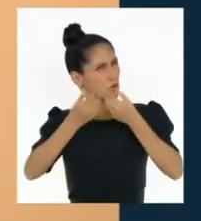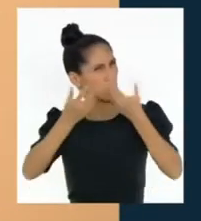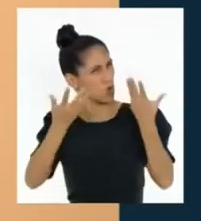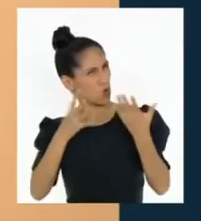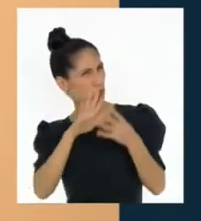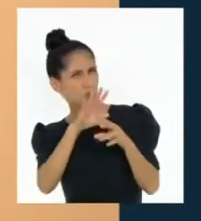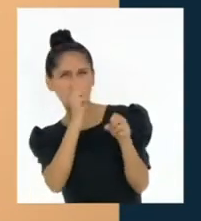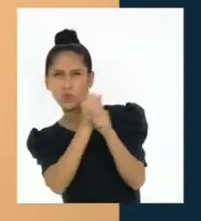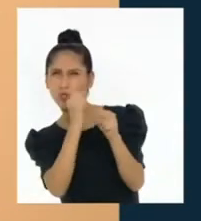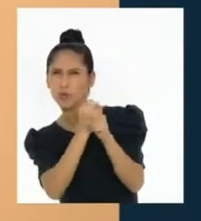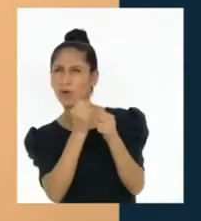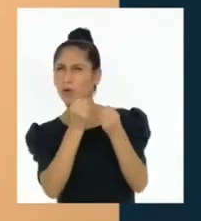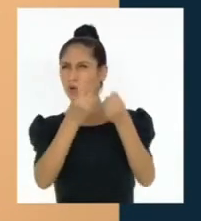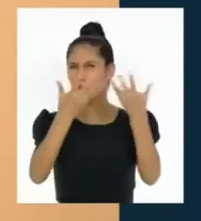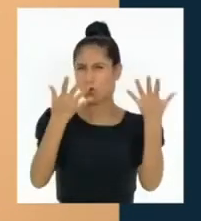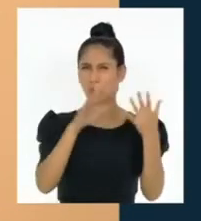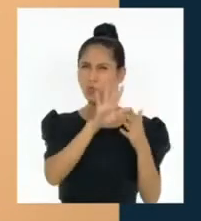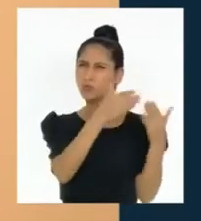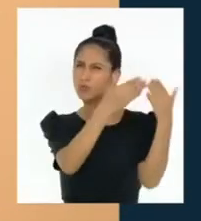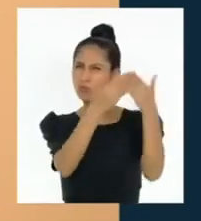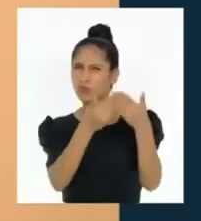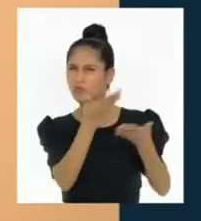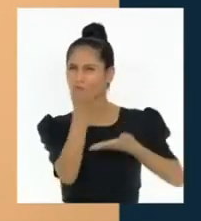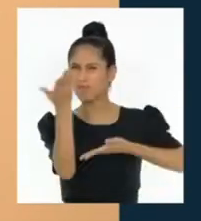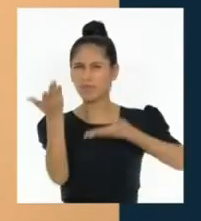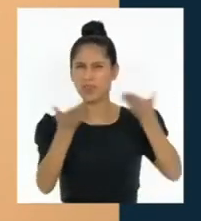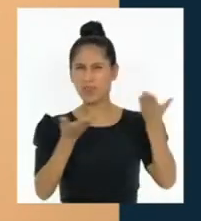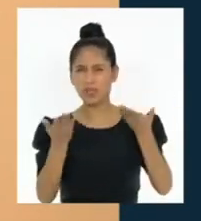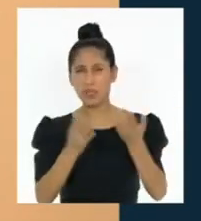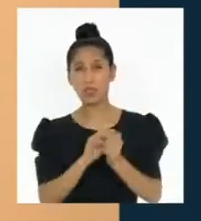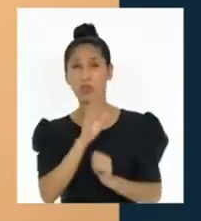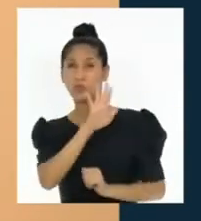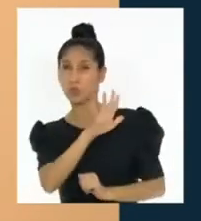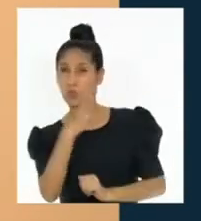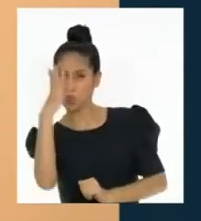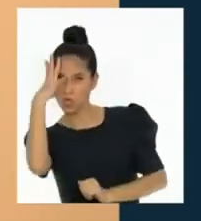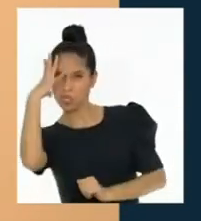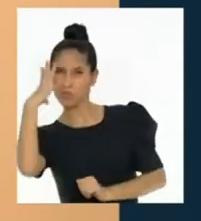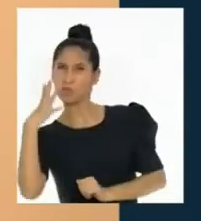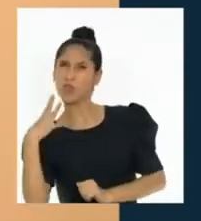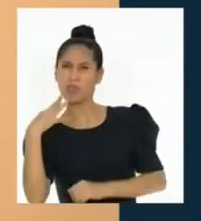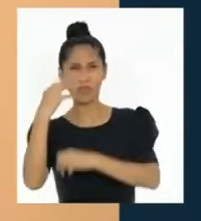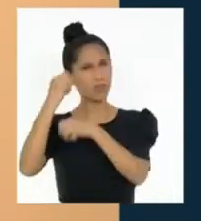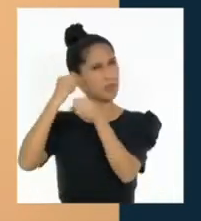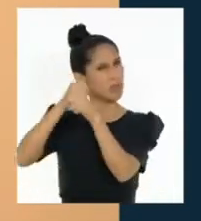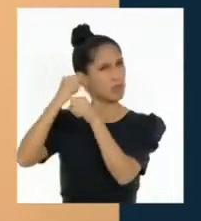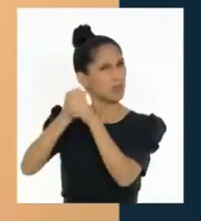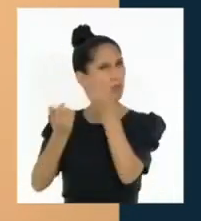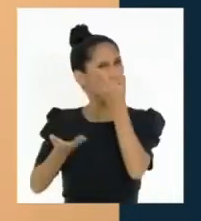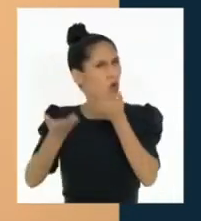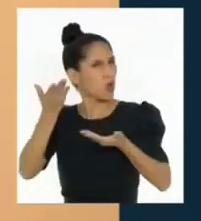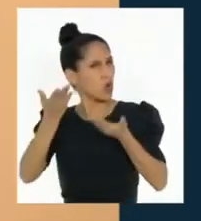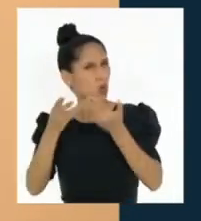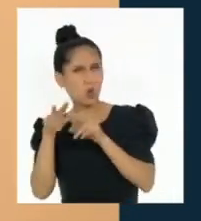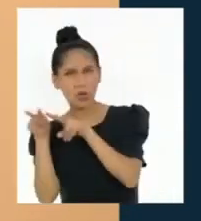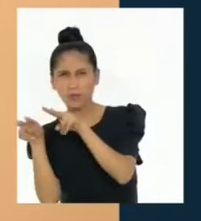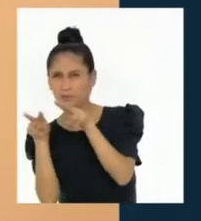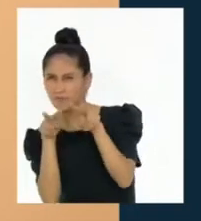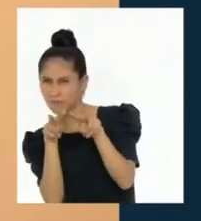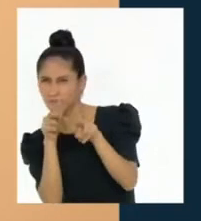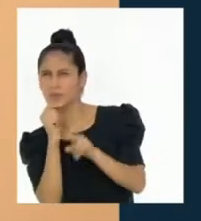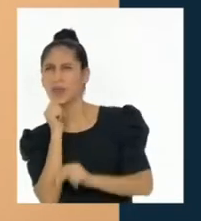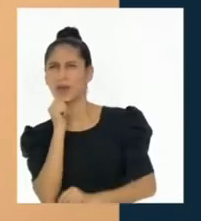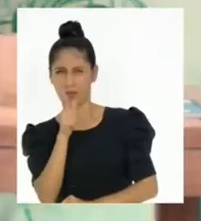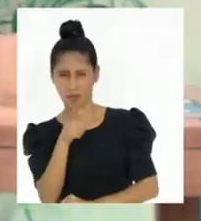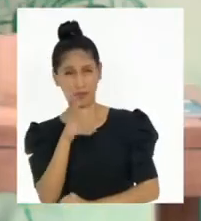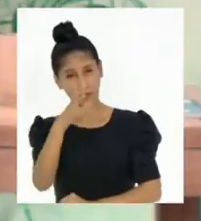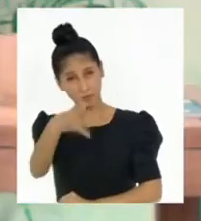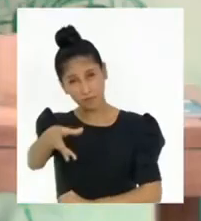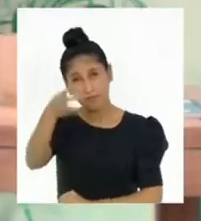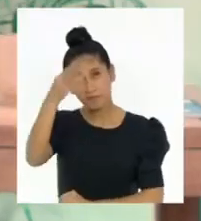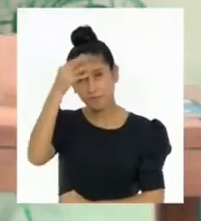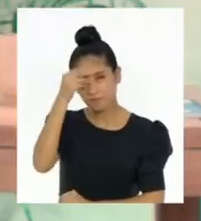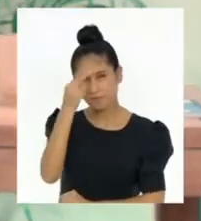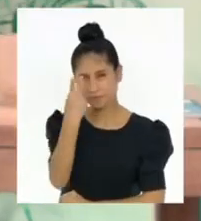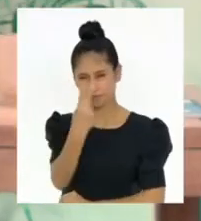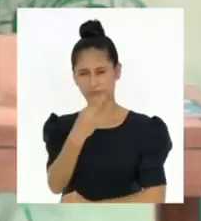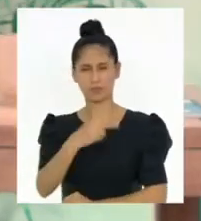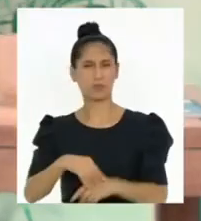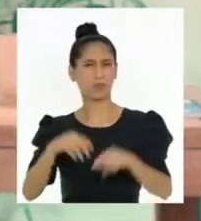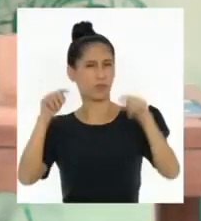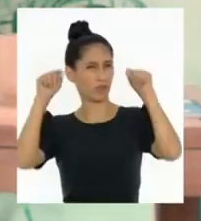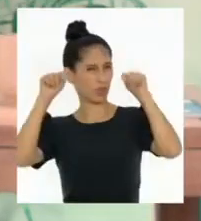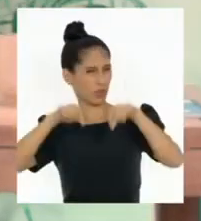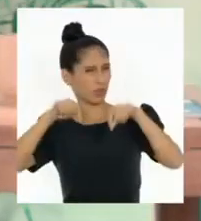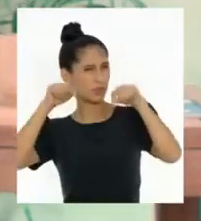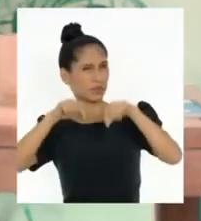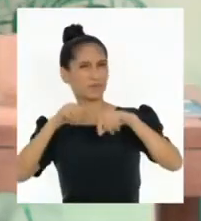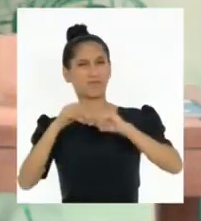ingresos, sus estudios, su experiencia para puestos del Estado o en gestión pública, por ejemplo. En estos tiempos,